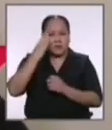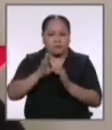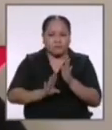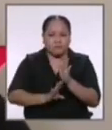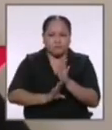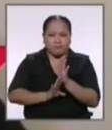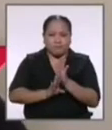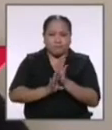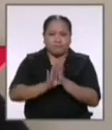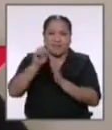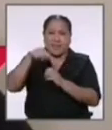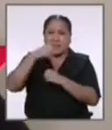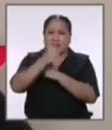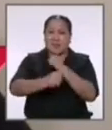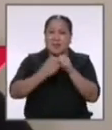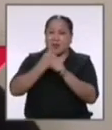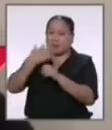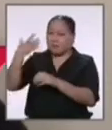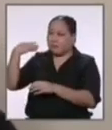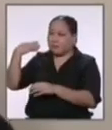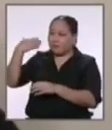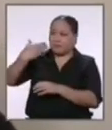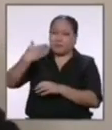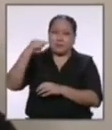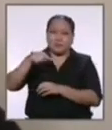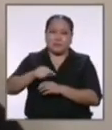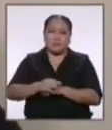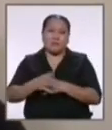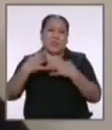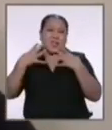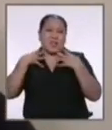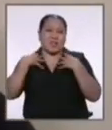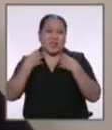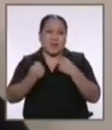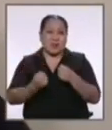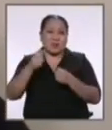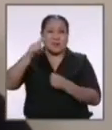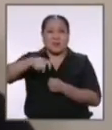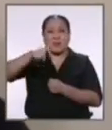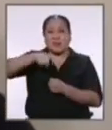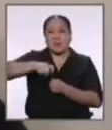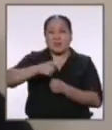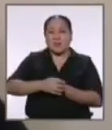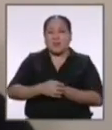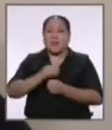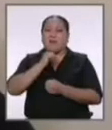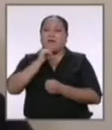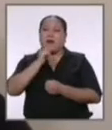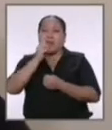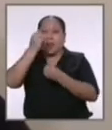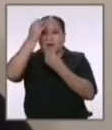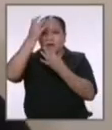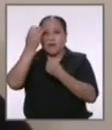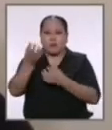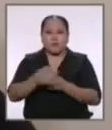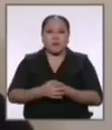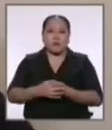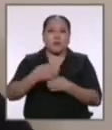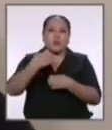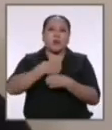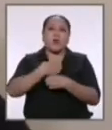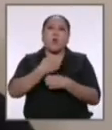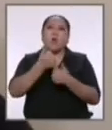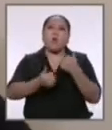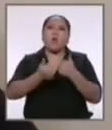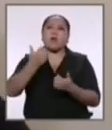y este último año el saber de ciencia en salud ha sido muy necesario contra la desinformación ¿qué nueva medida